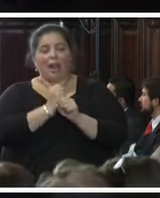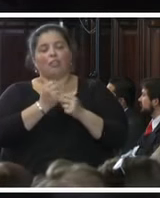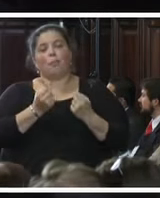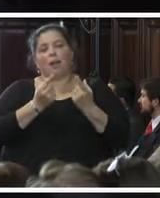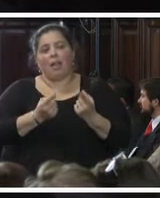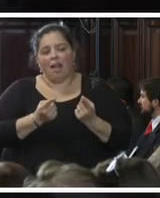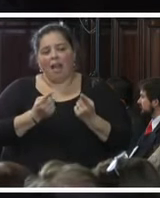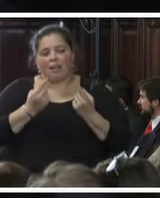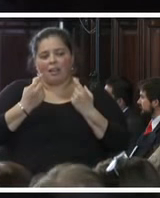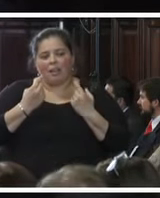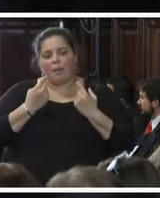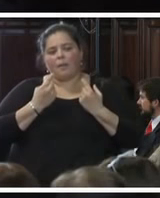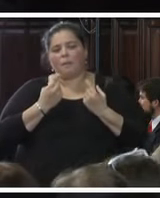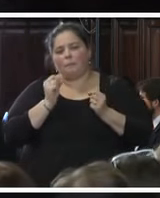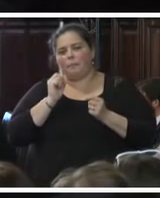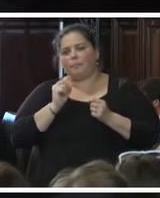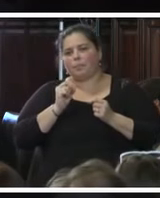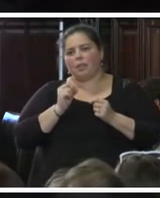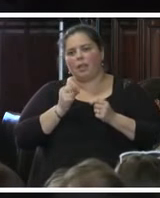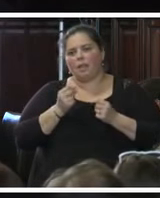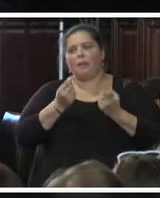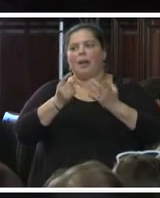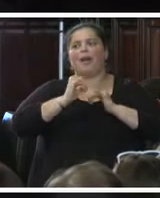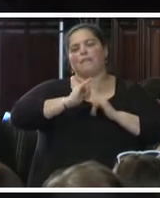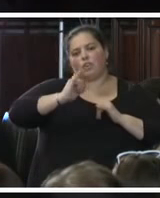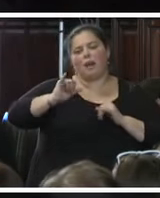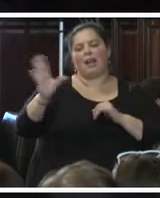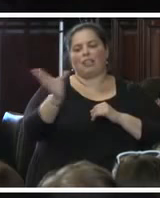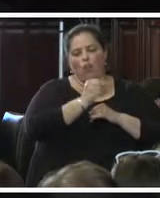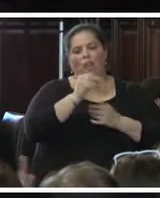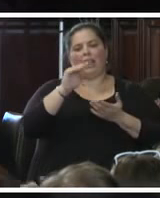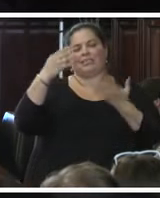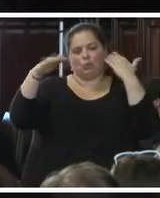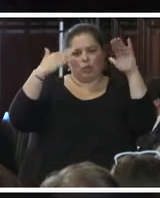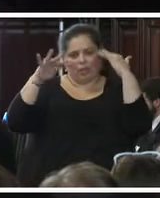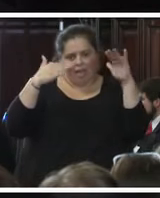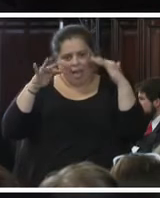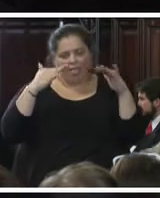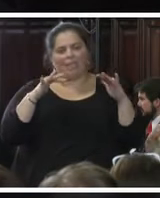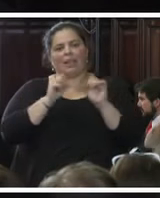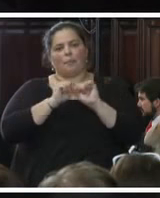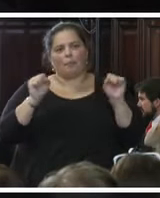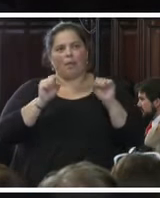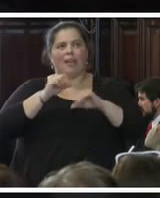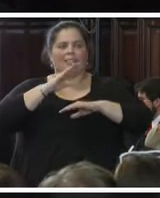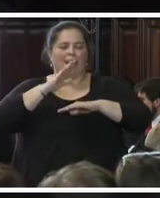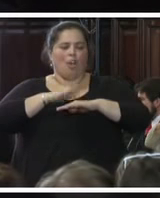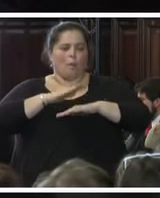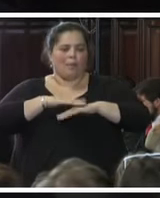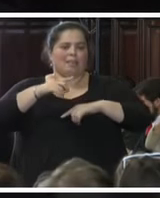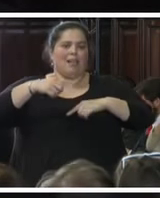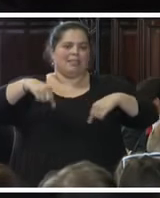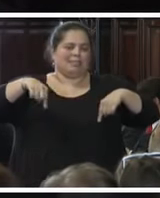autoridades que competen cada caso para tratar de que se sancionen después de la investigación específica las